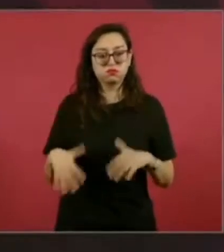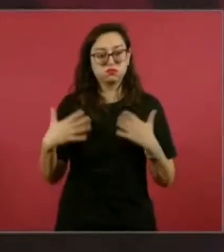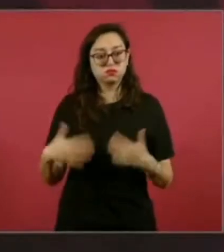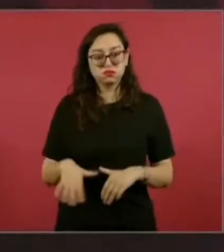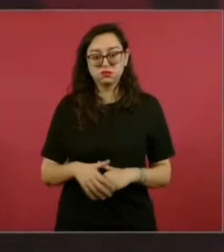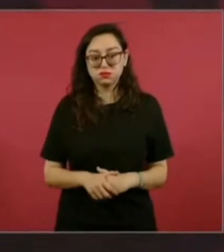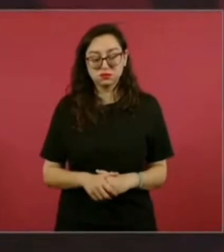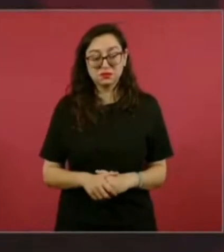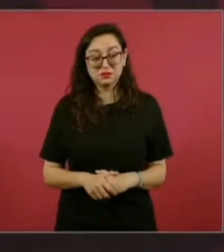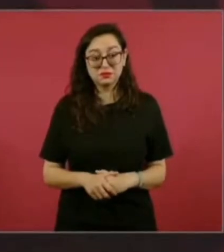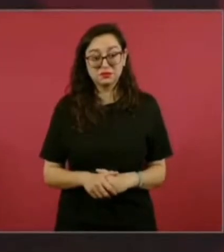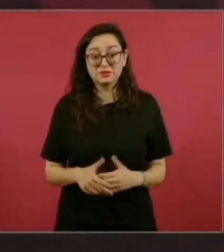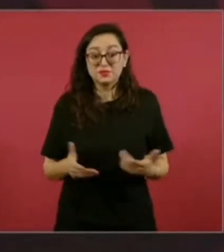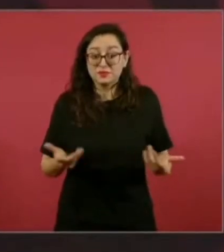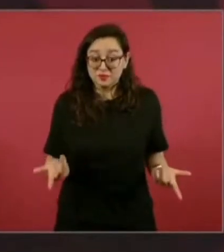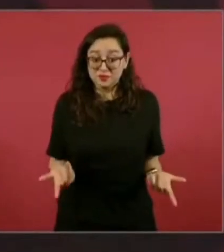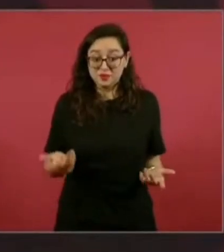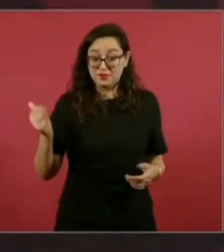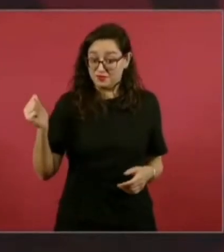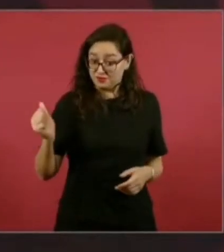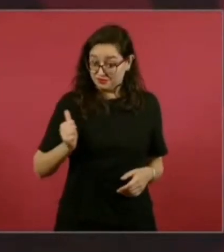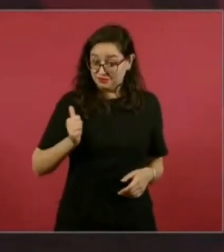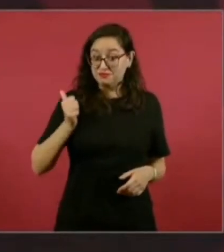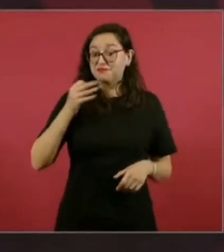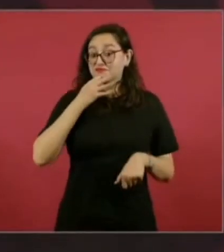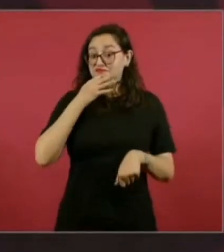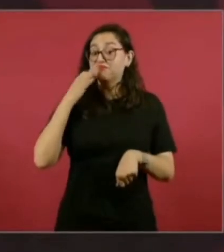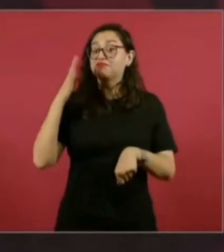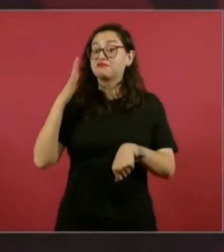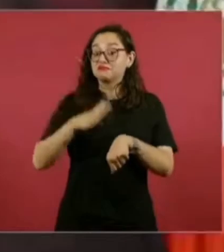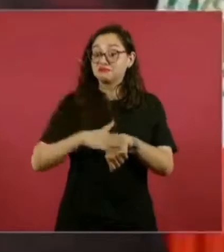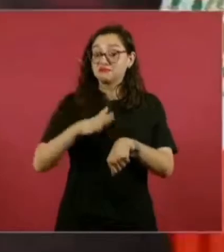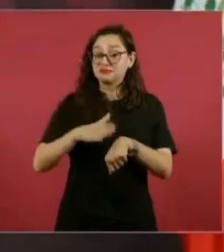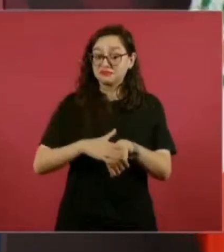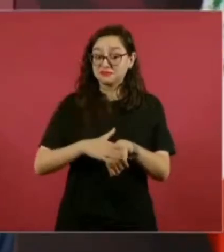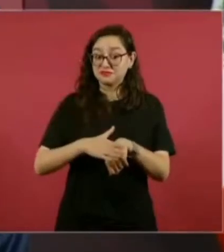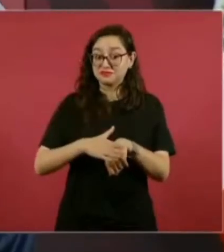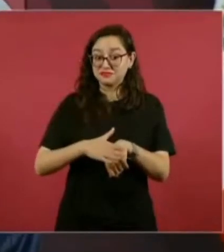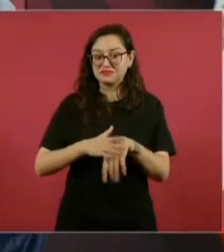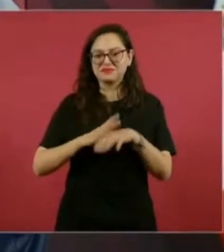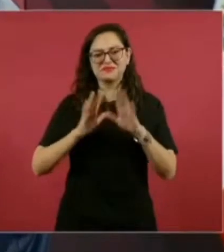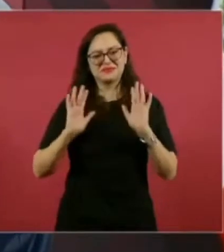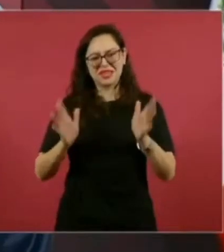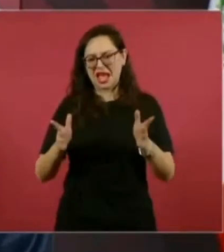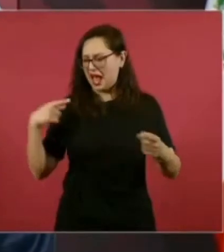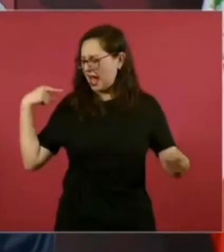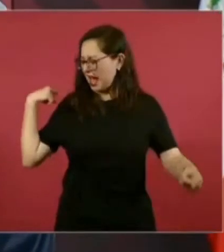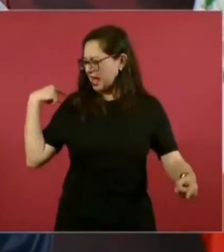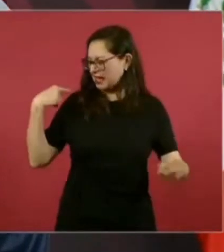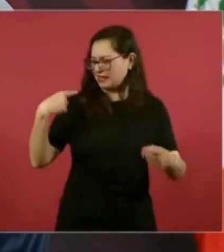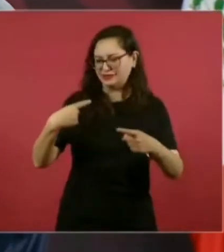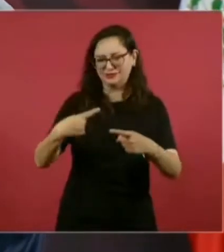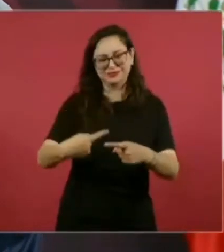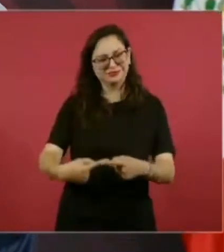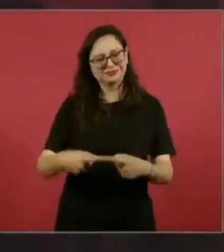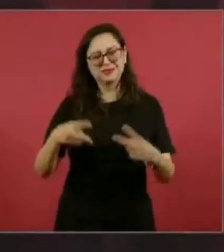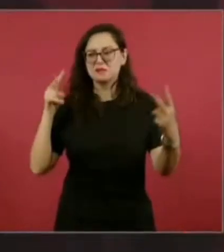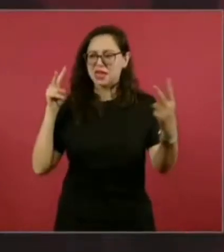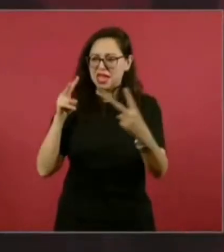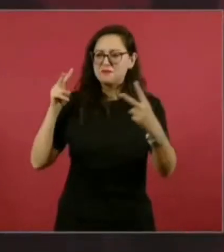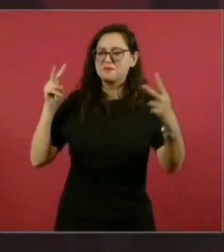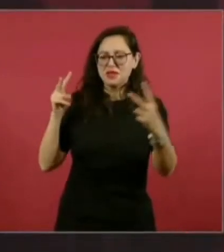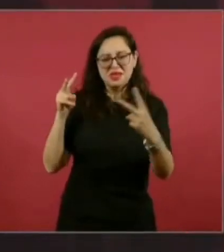aprovechar para decir ya nos hemos visto mucho, nos hemos querido,